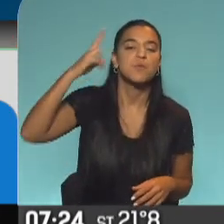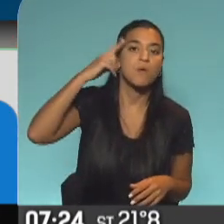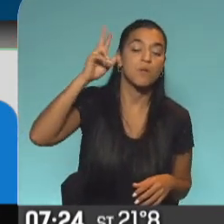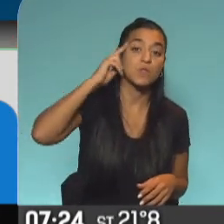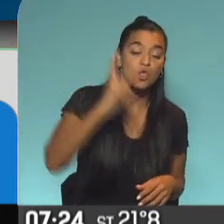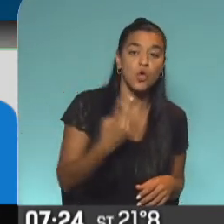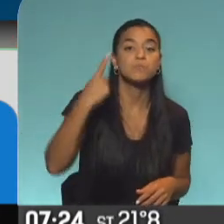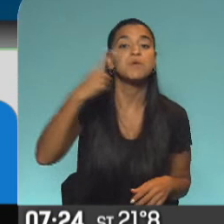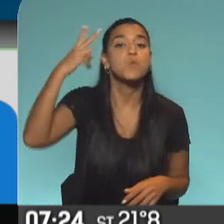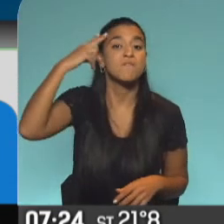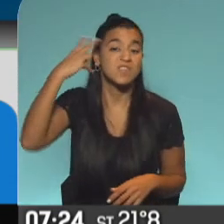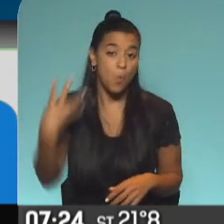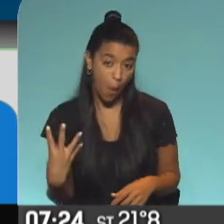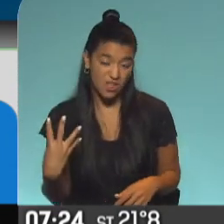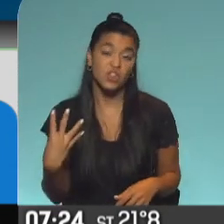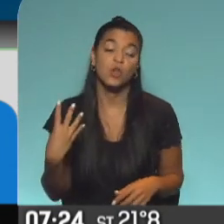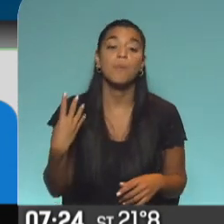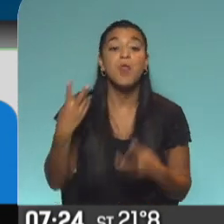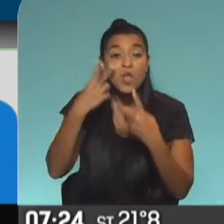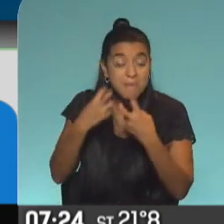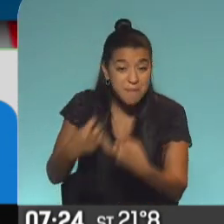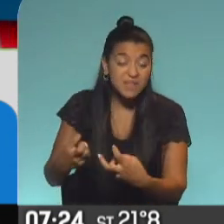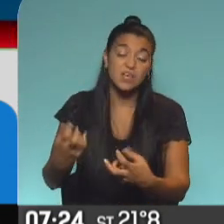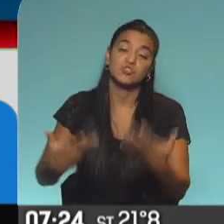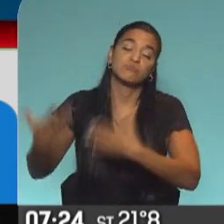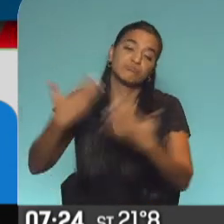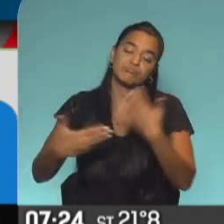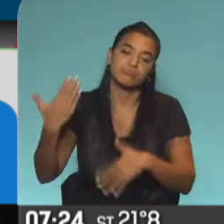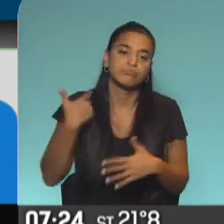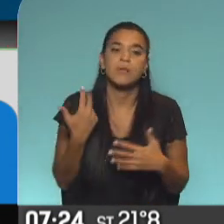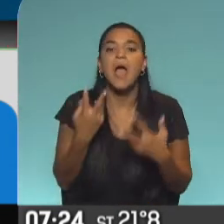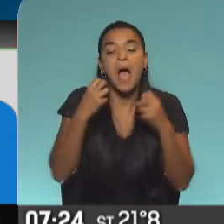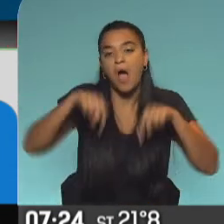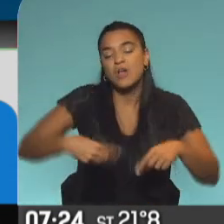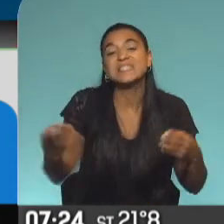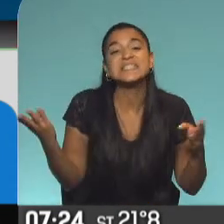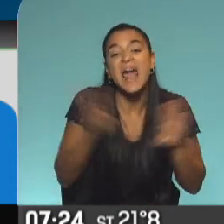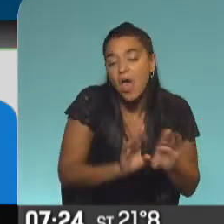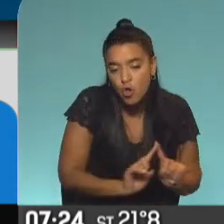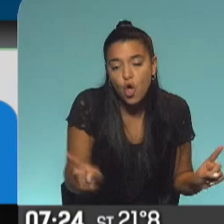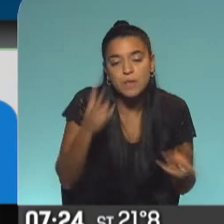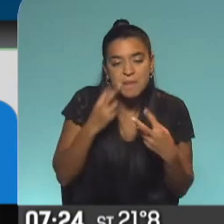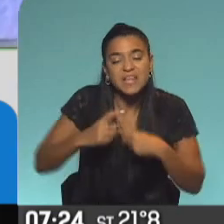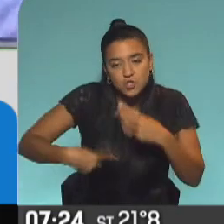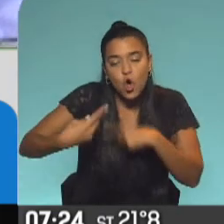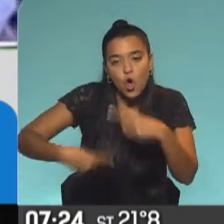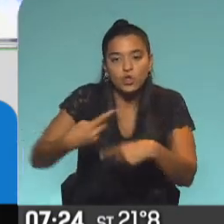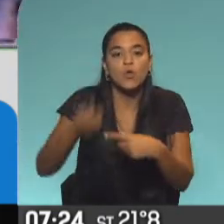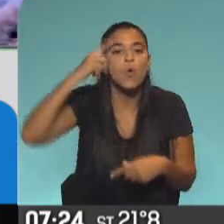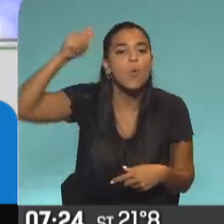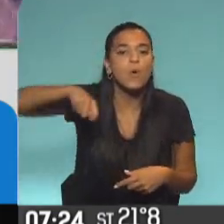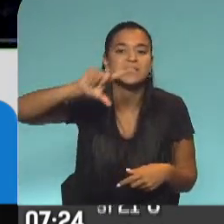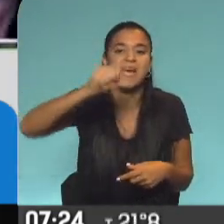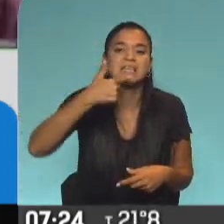1994. El procesamiento fue revertido, la causa no está cerrada, la investigación sigue en manos del juez